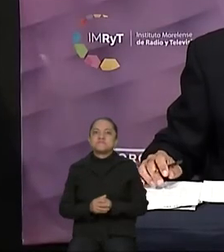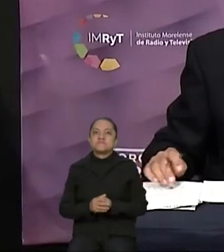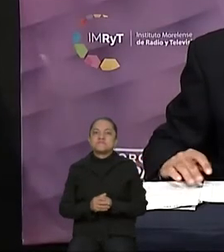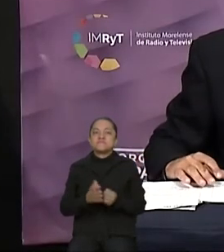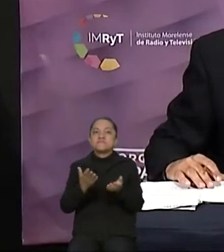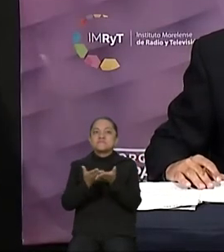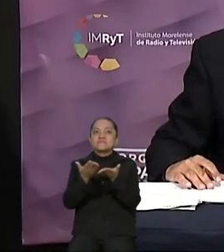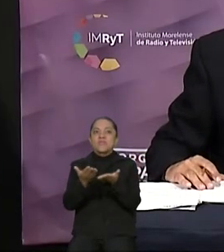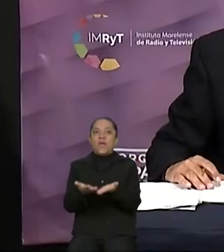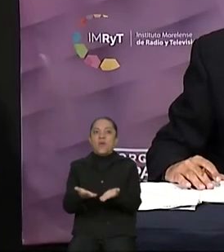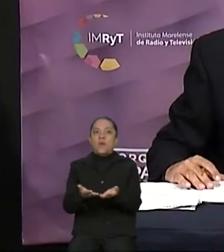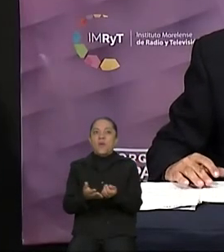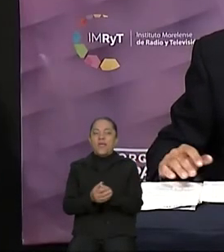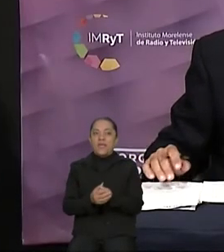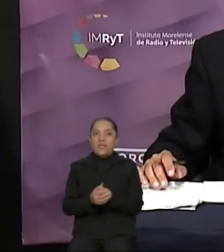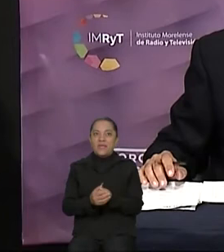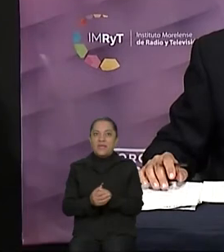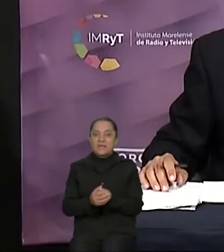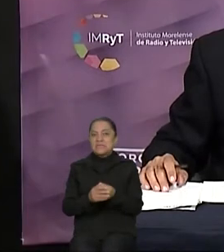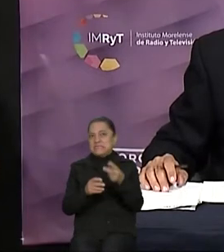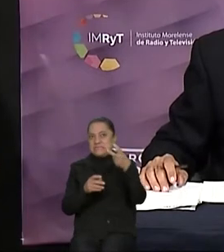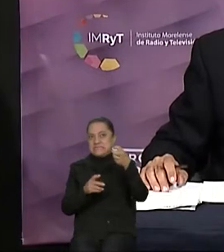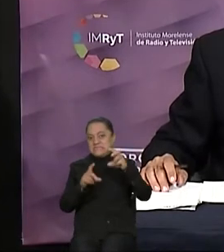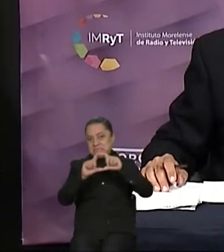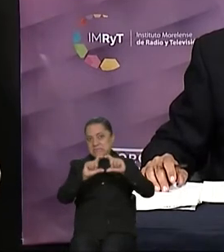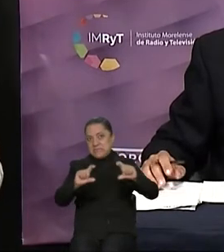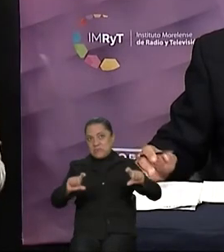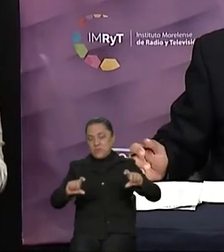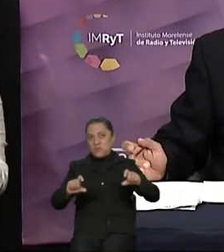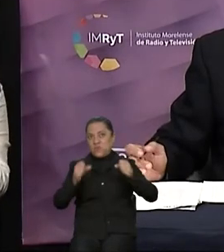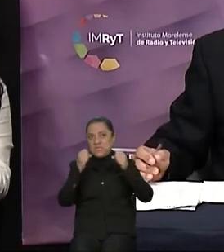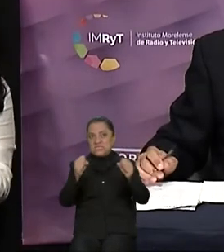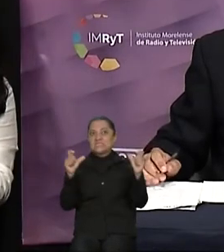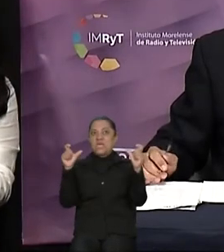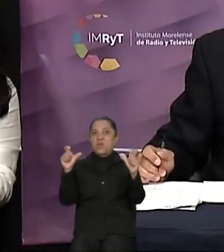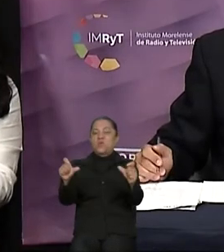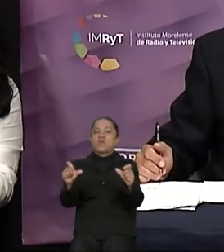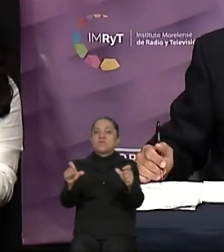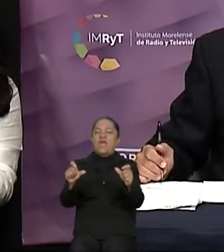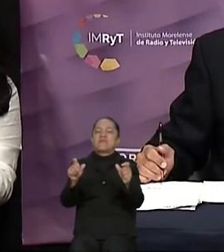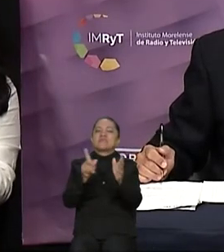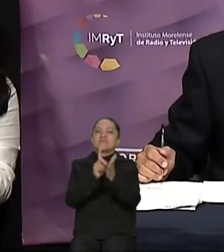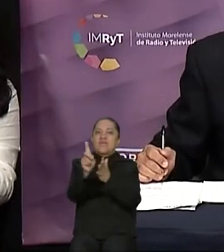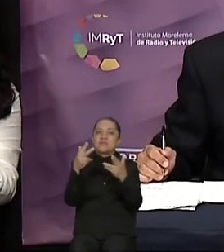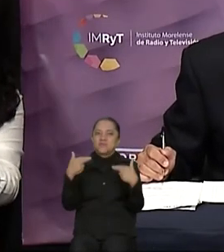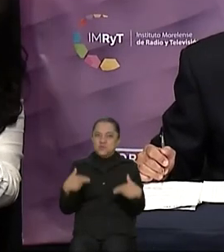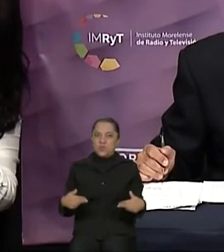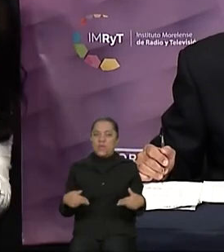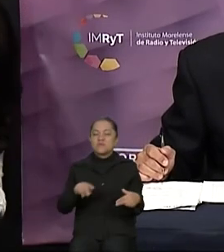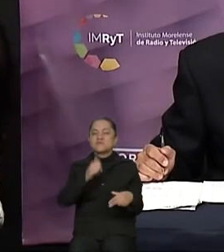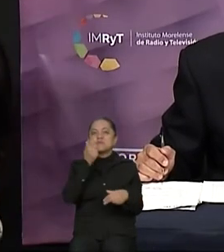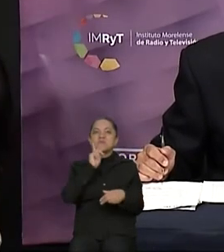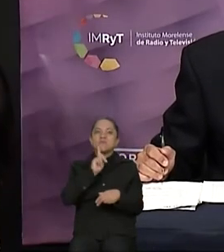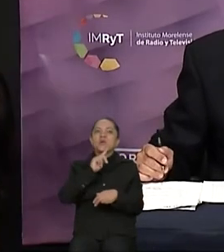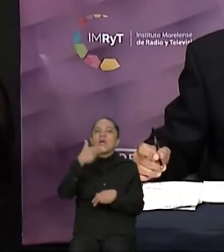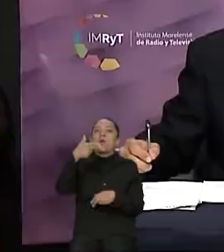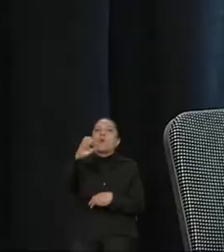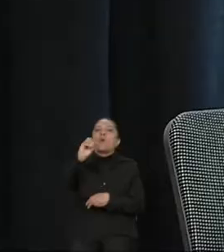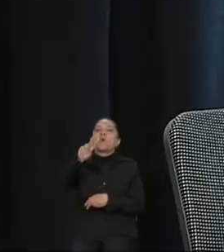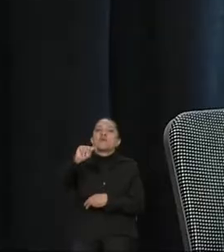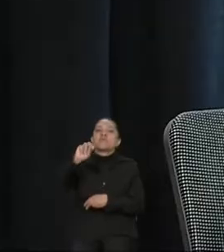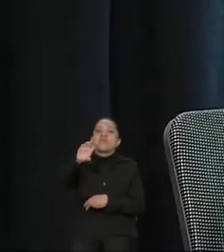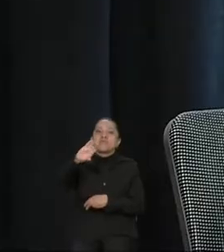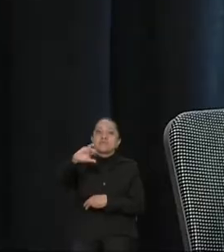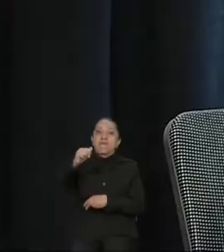en este segundo segmento del bloque Seguridad Pública y Derechos Humanos de Hortensia Figueroa Peralta. Un minuto, candidato. Sin duda